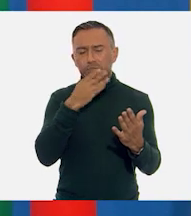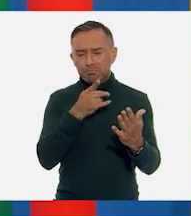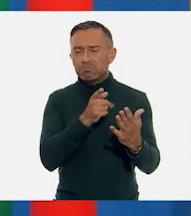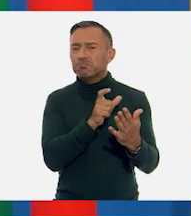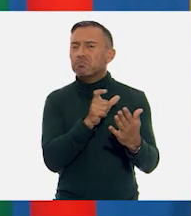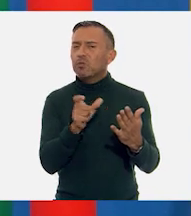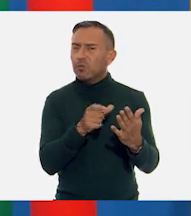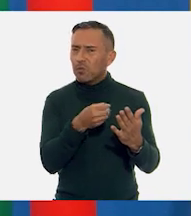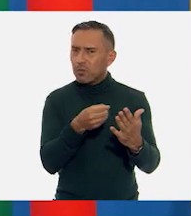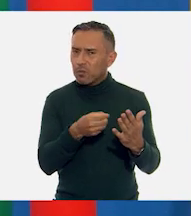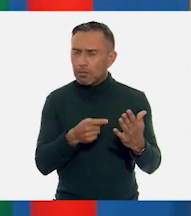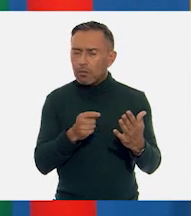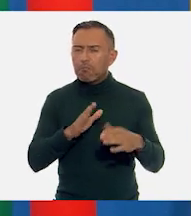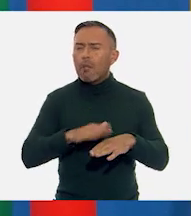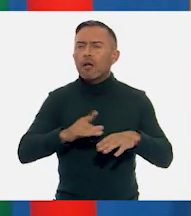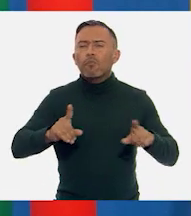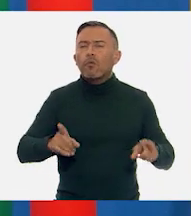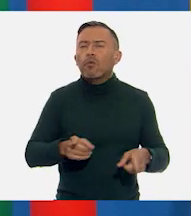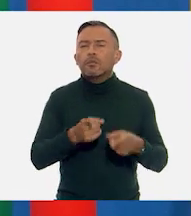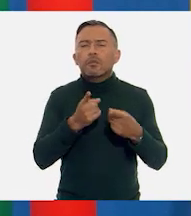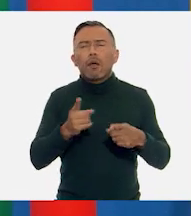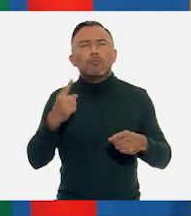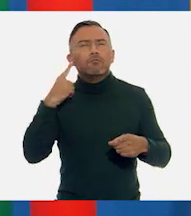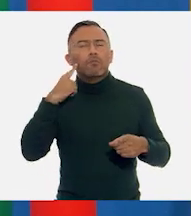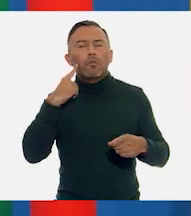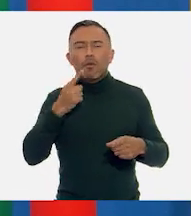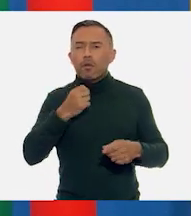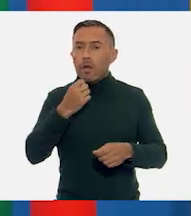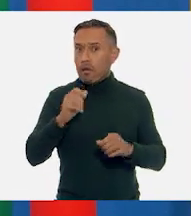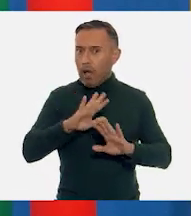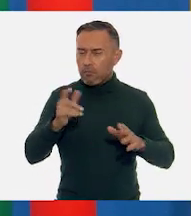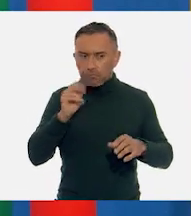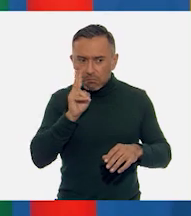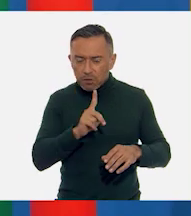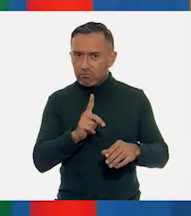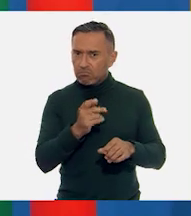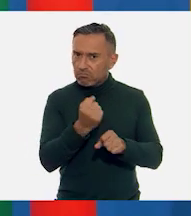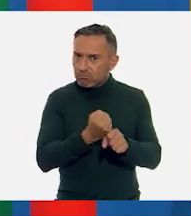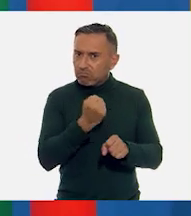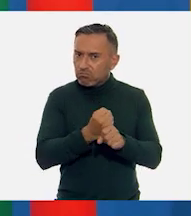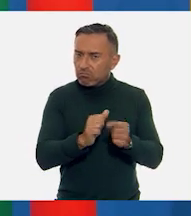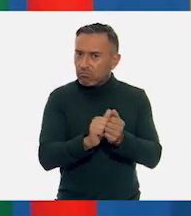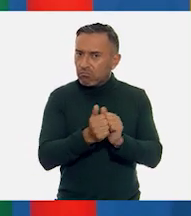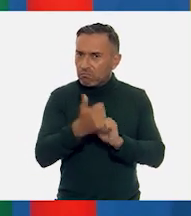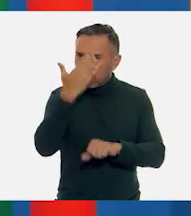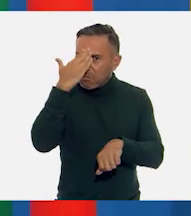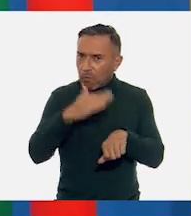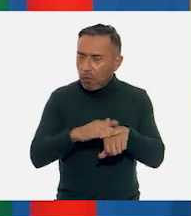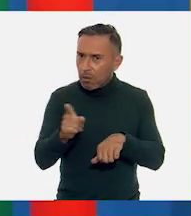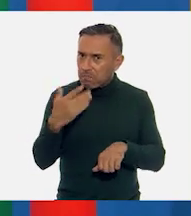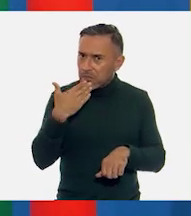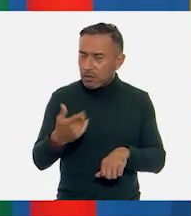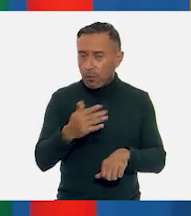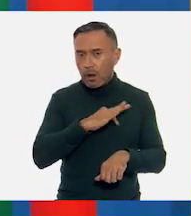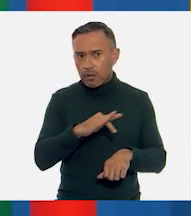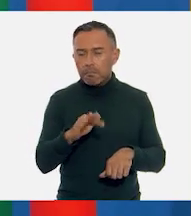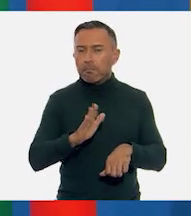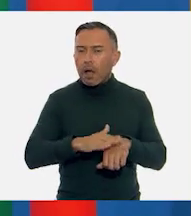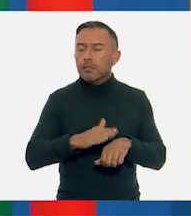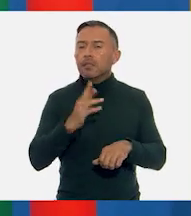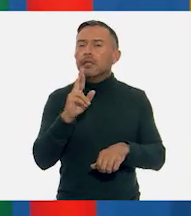enfatizar más su musicalidad. Además, pues ya casi se lo aprende de memoria. Y eso le va a ayudar para darle el ritmo. Melanie,